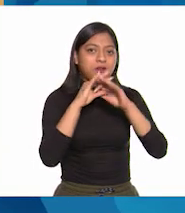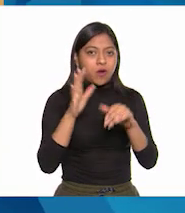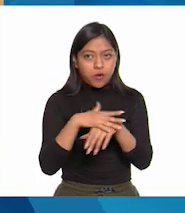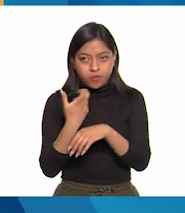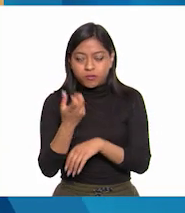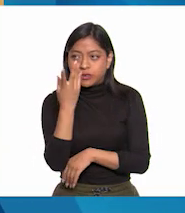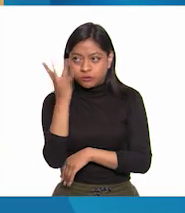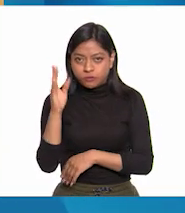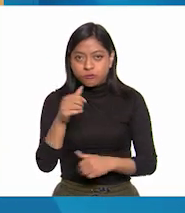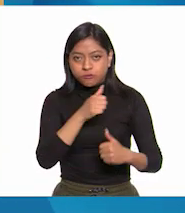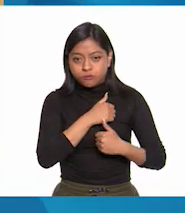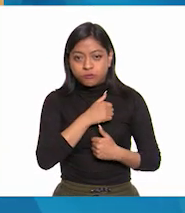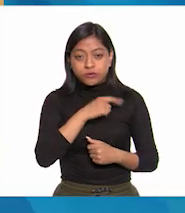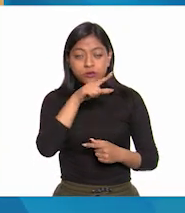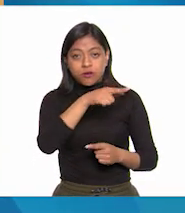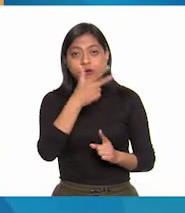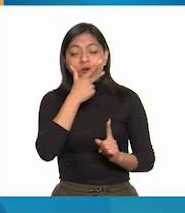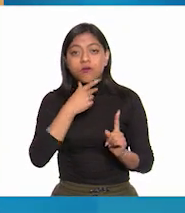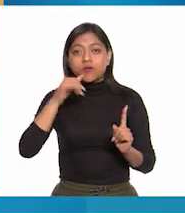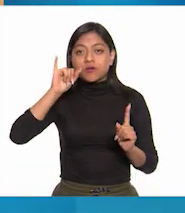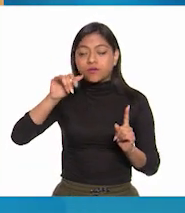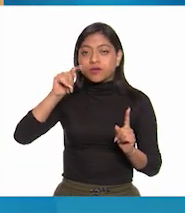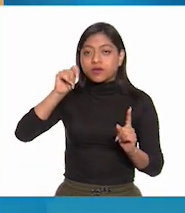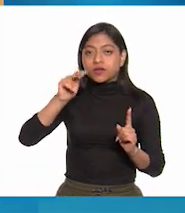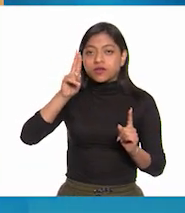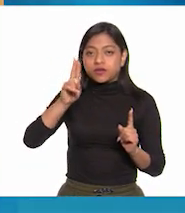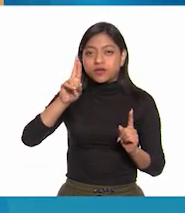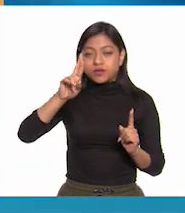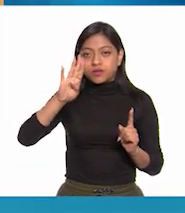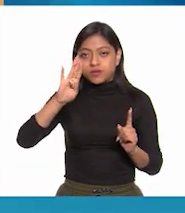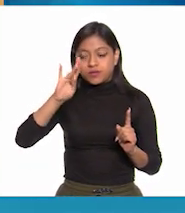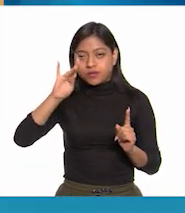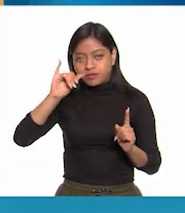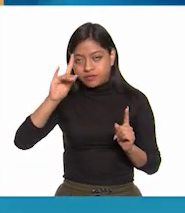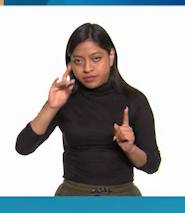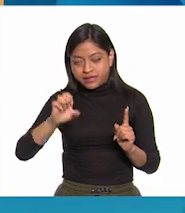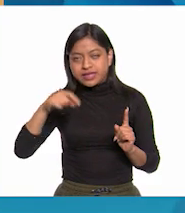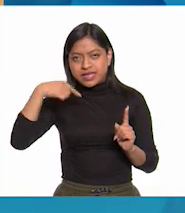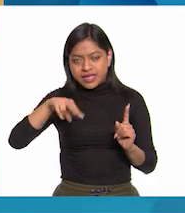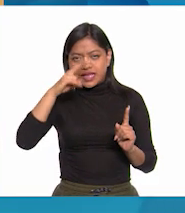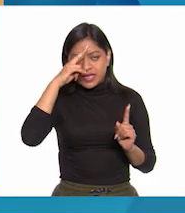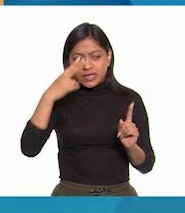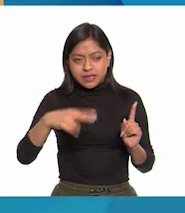reconocieran a Iturbide como el primer jefe de los ejércitos nacionales.